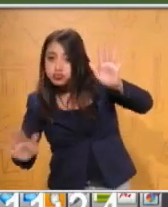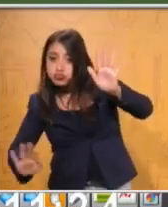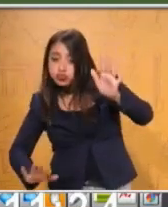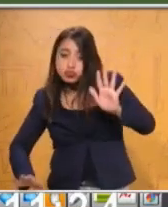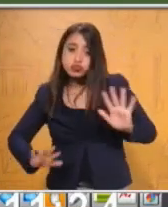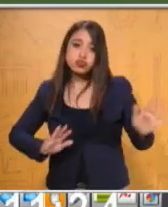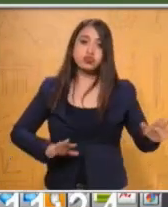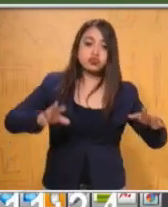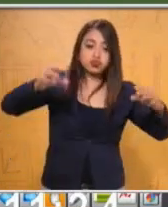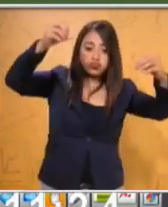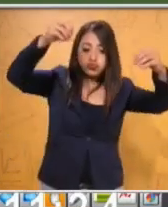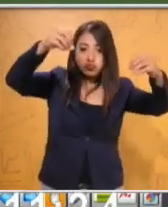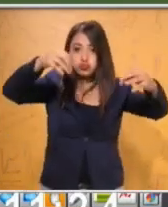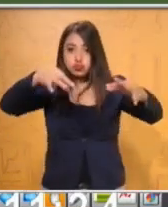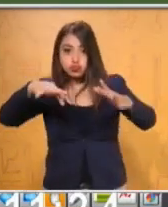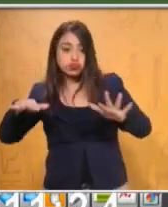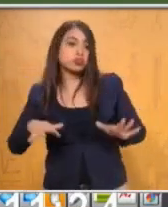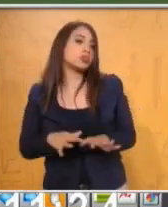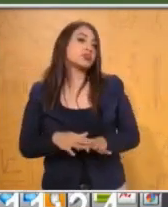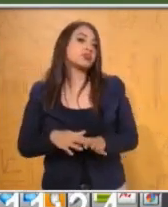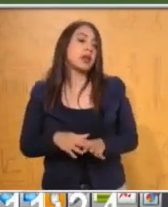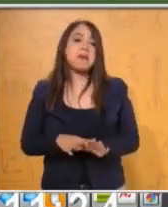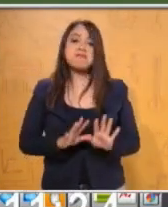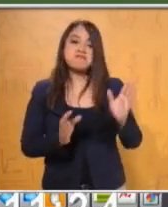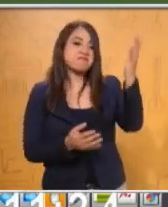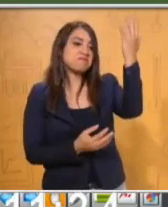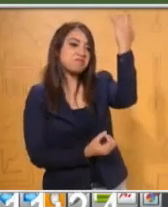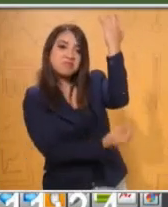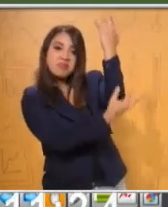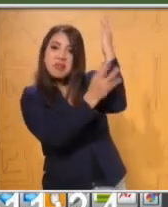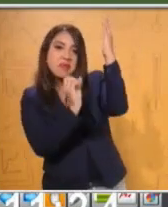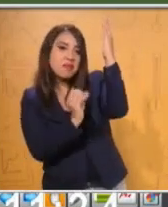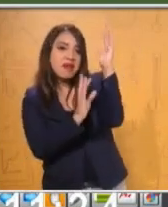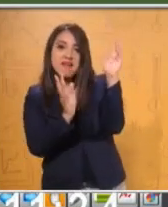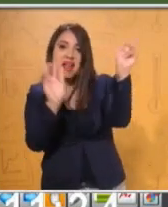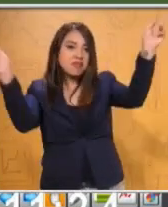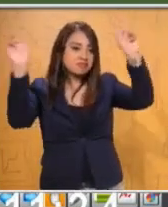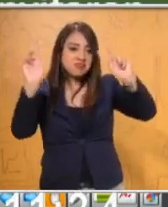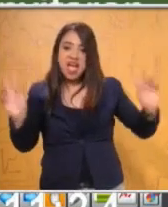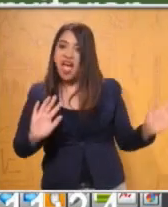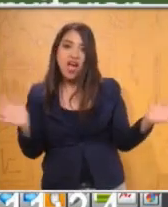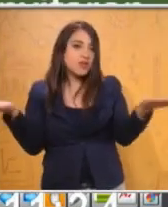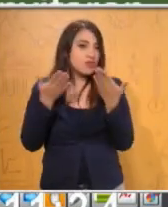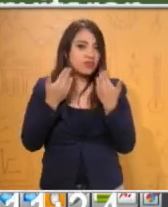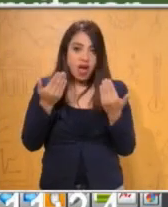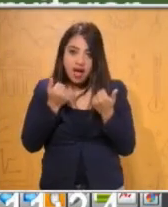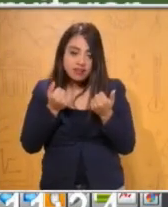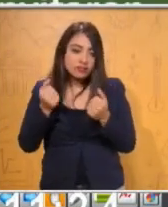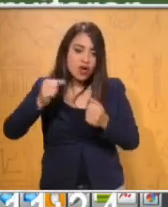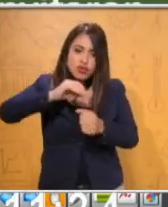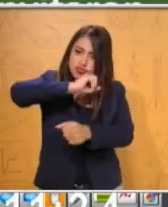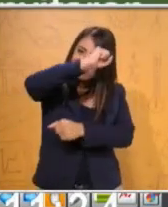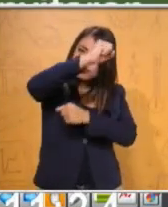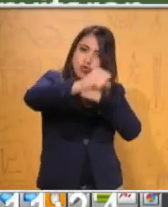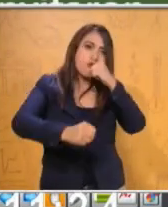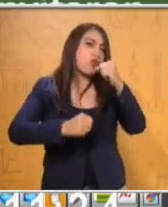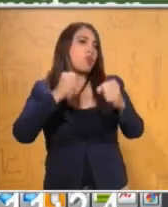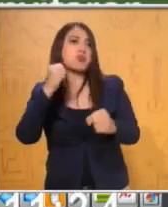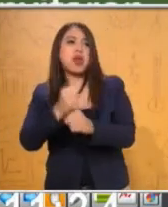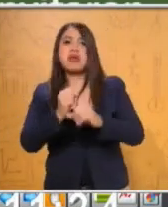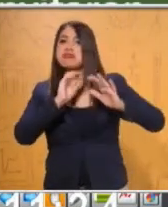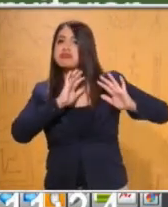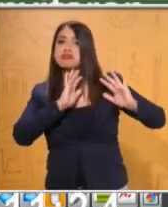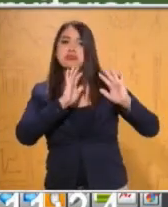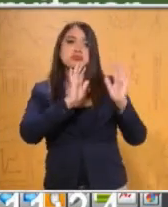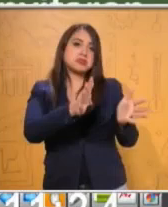olvidó de este jardín, se dijeron, así que nos quedaremos aquí todo el resto del año. La nieve cubrió la tierra